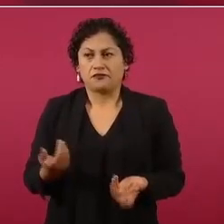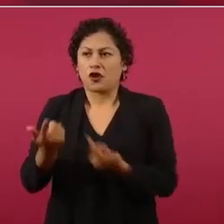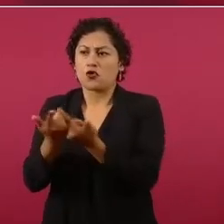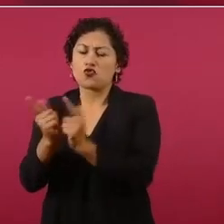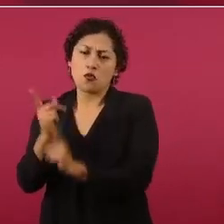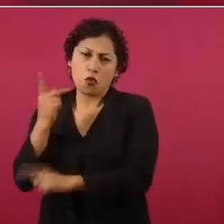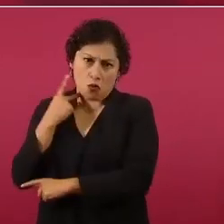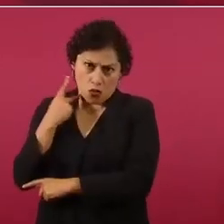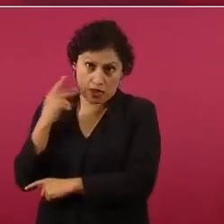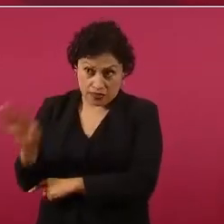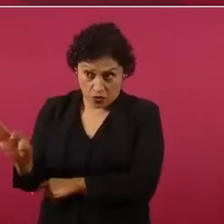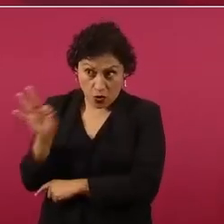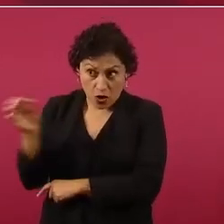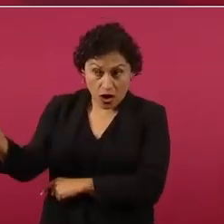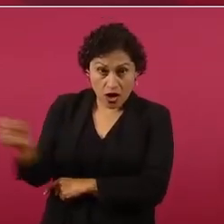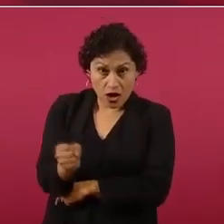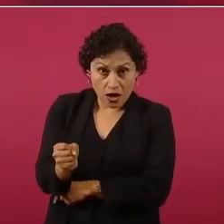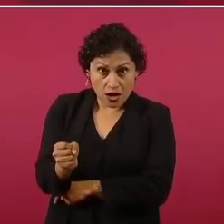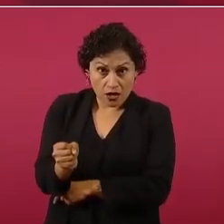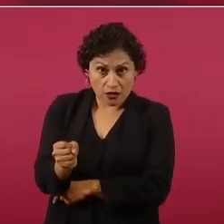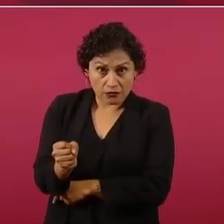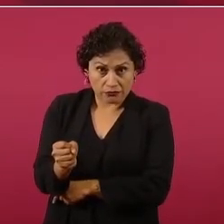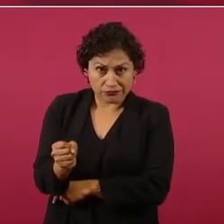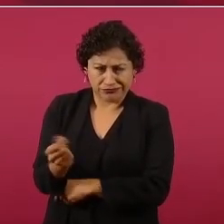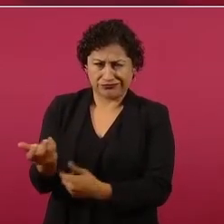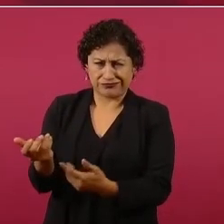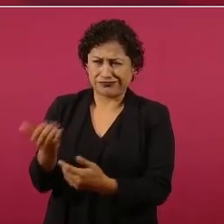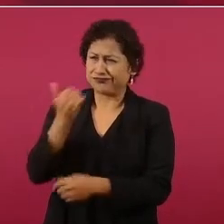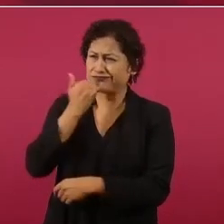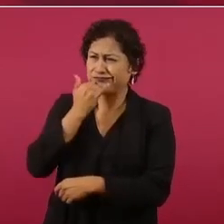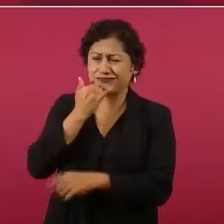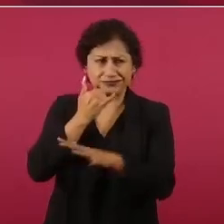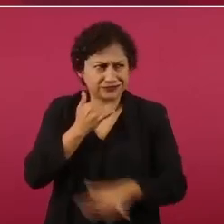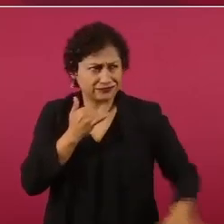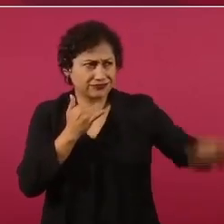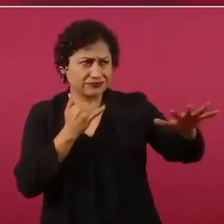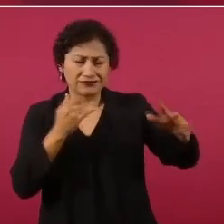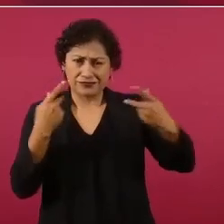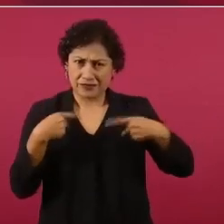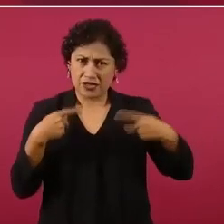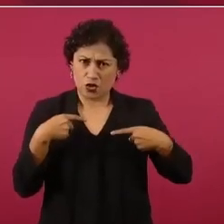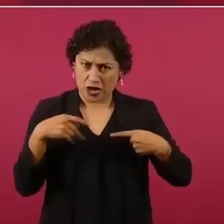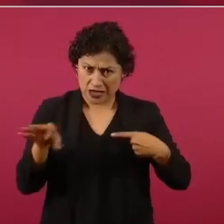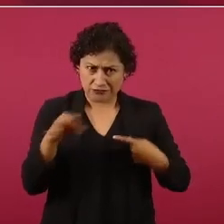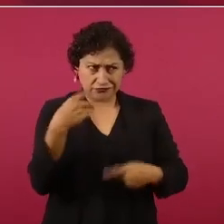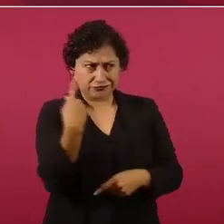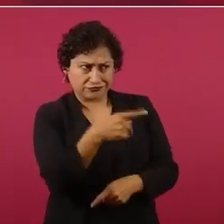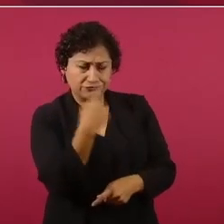que eso no es democracia, por qué le tienen miedo al pueblo?